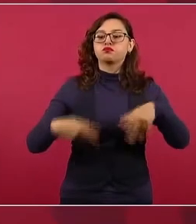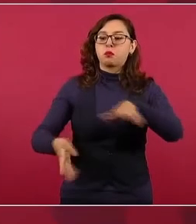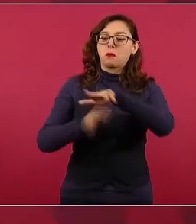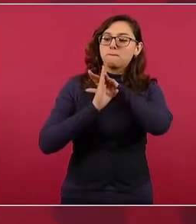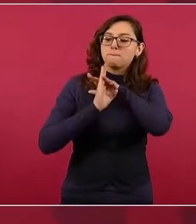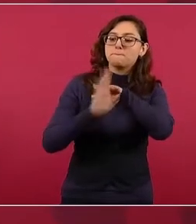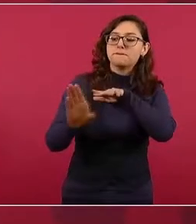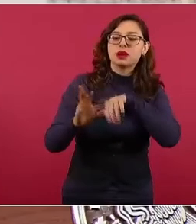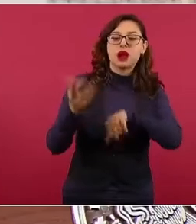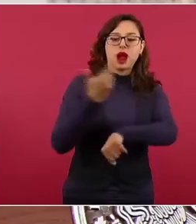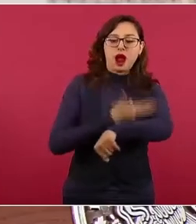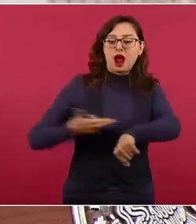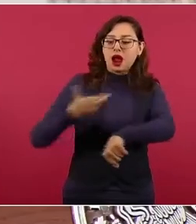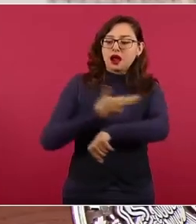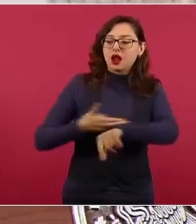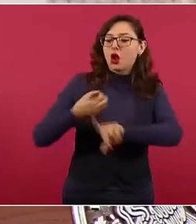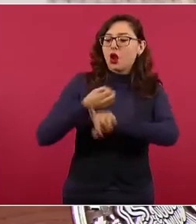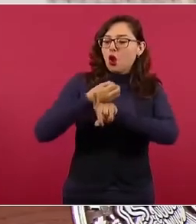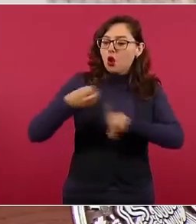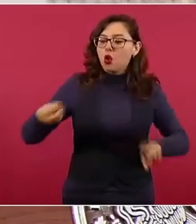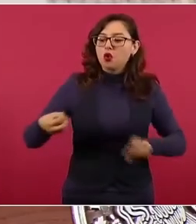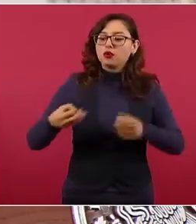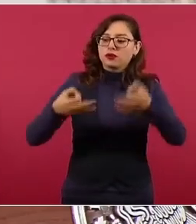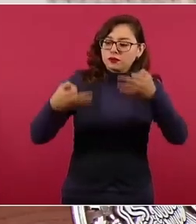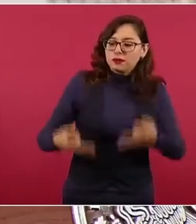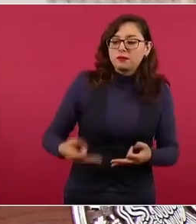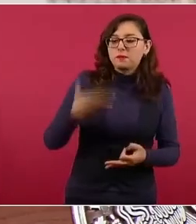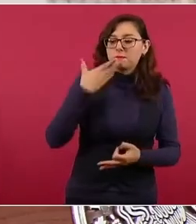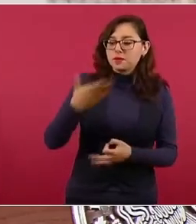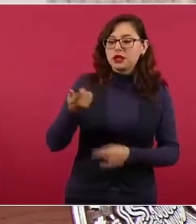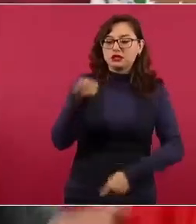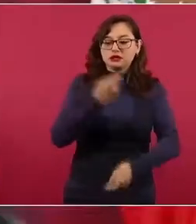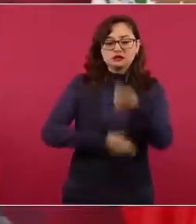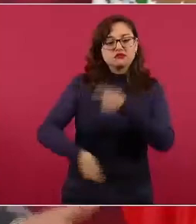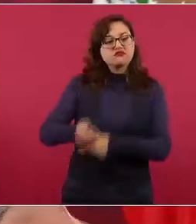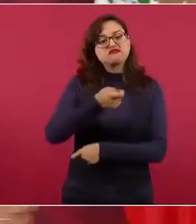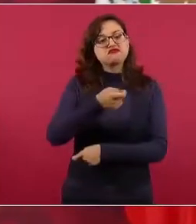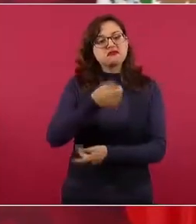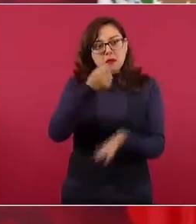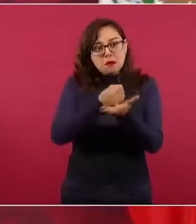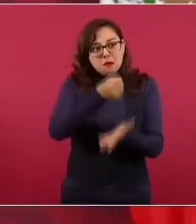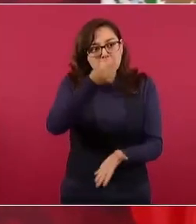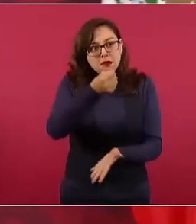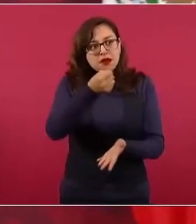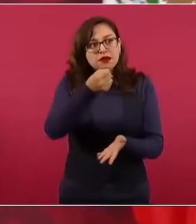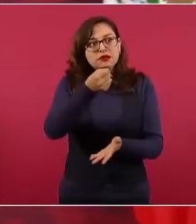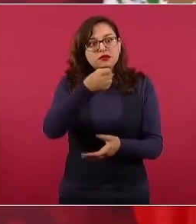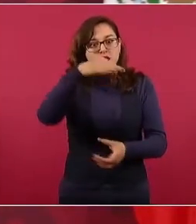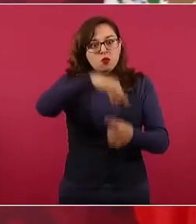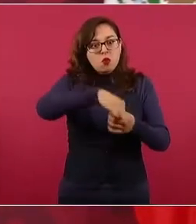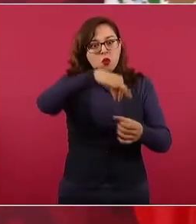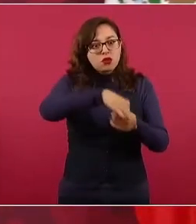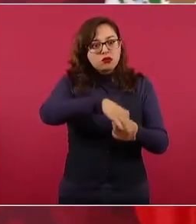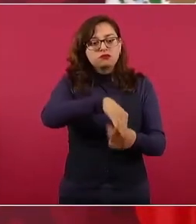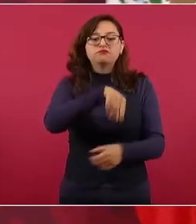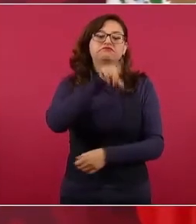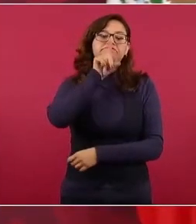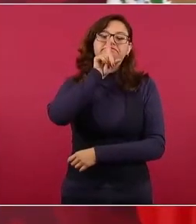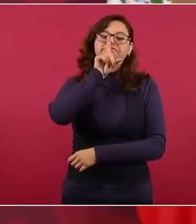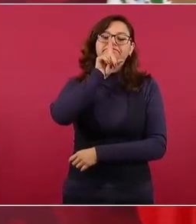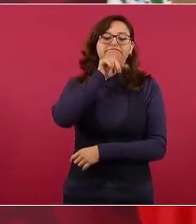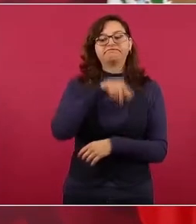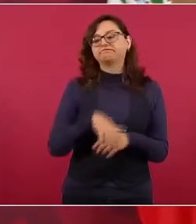Ah, porque eso es cuestionado por los